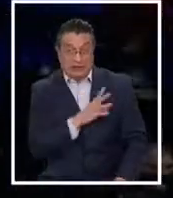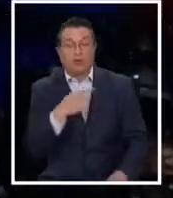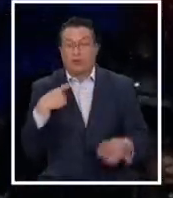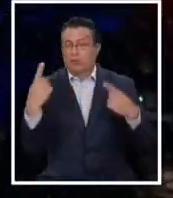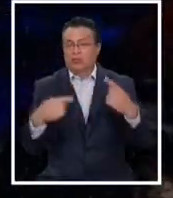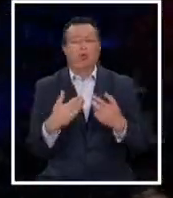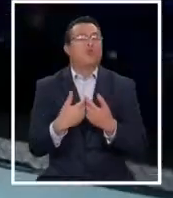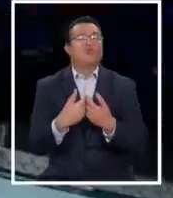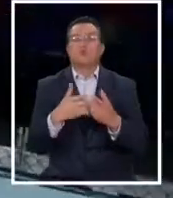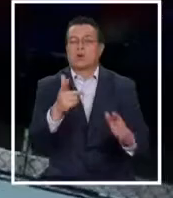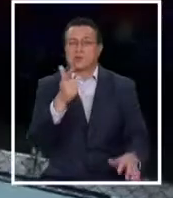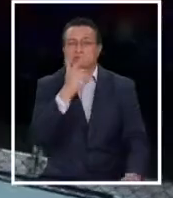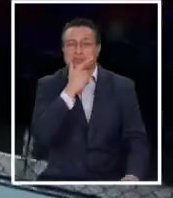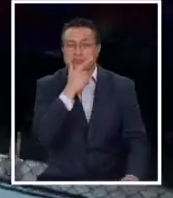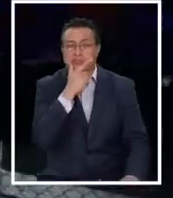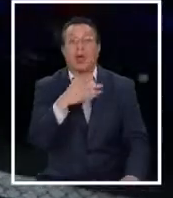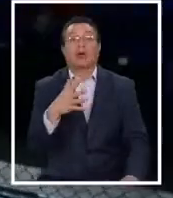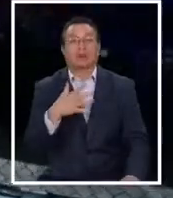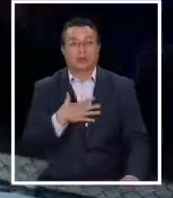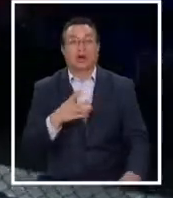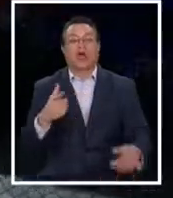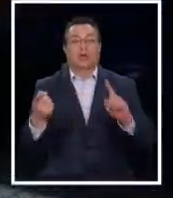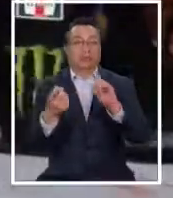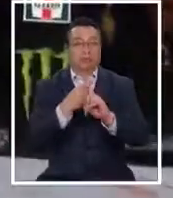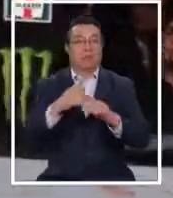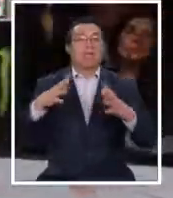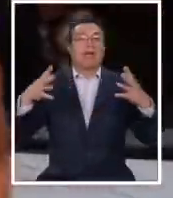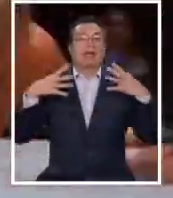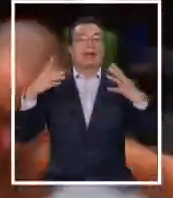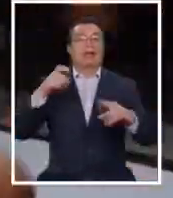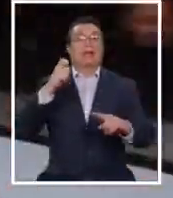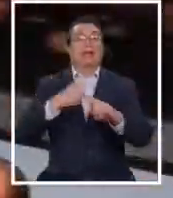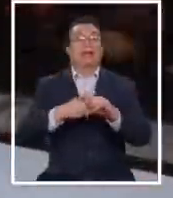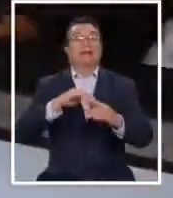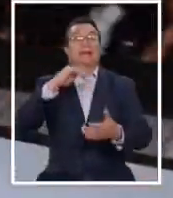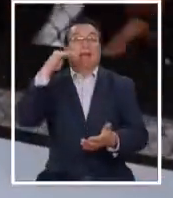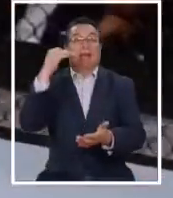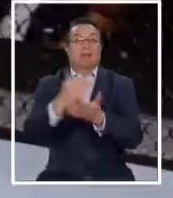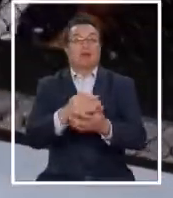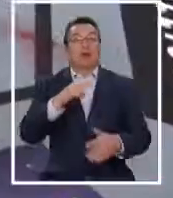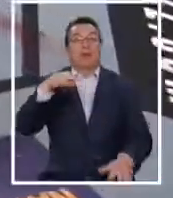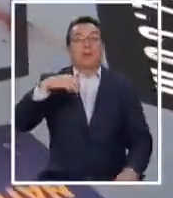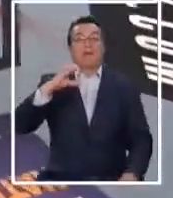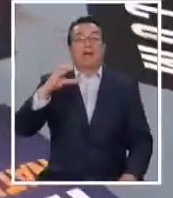pelear con quien sea. Es más, ya desafió al más grande el excampeón Conor McGregor.